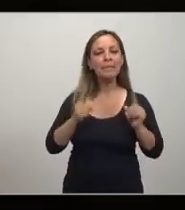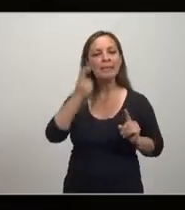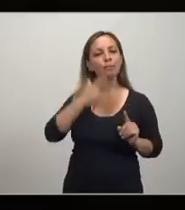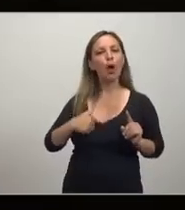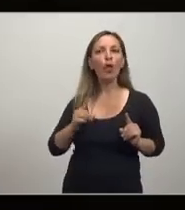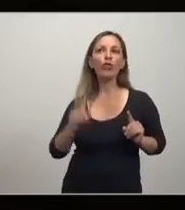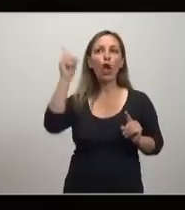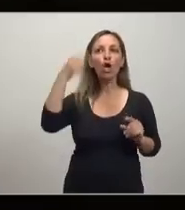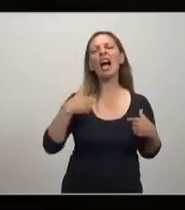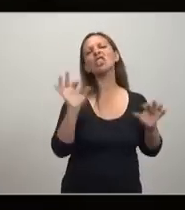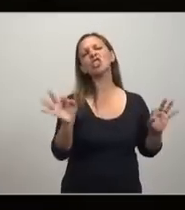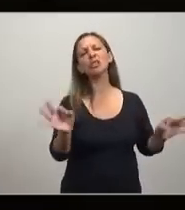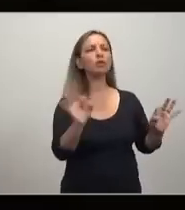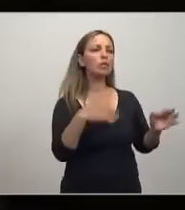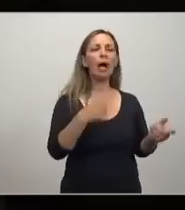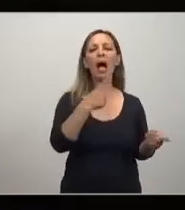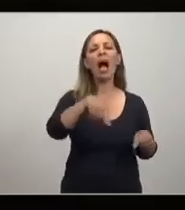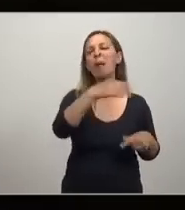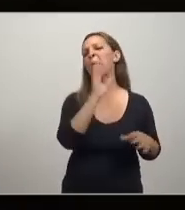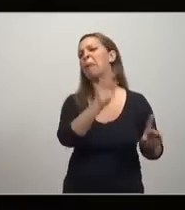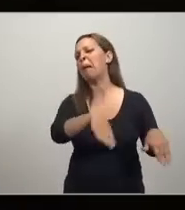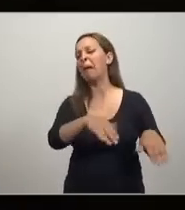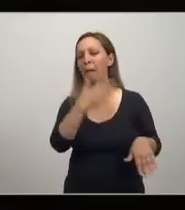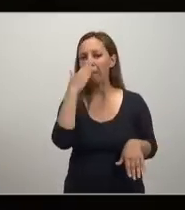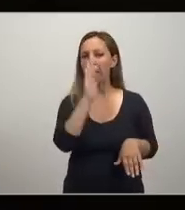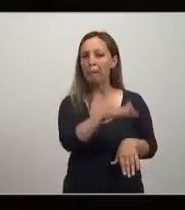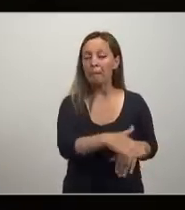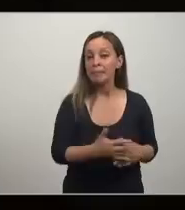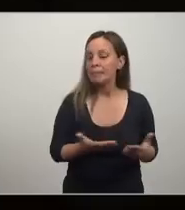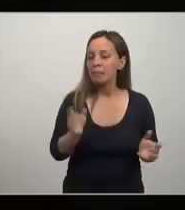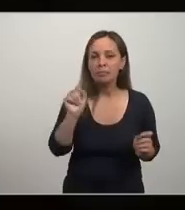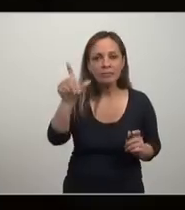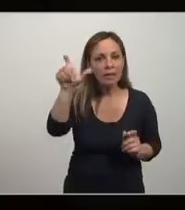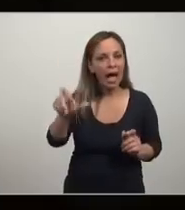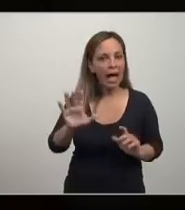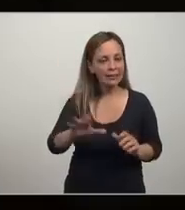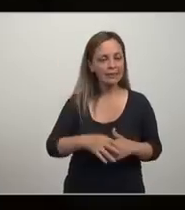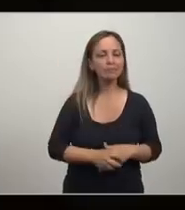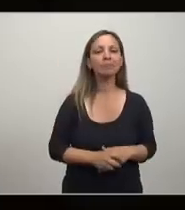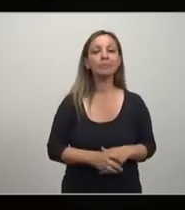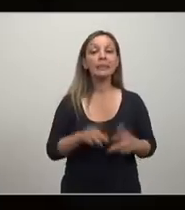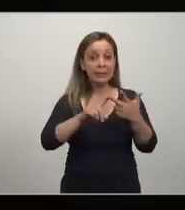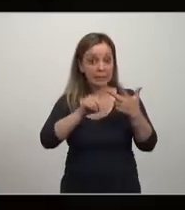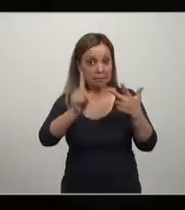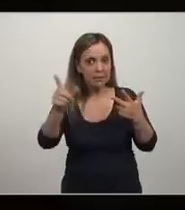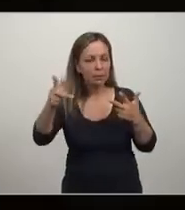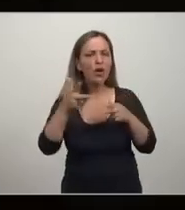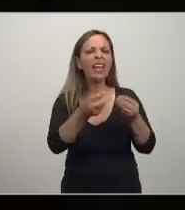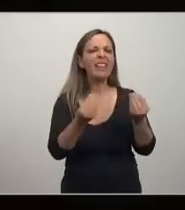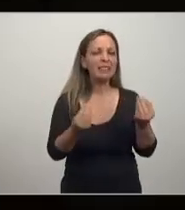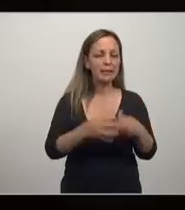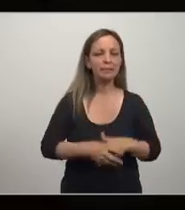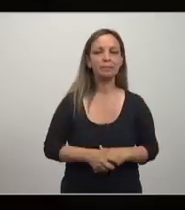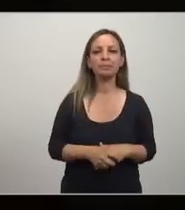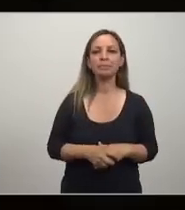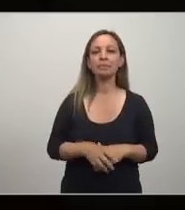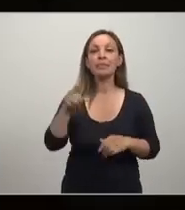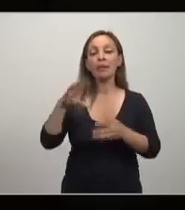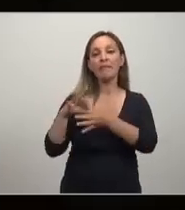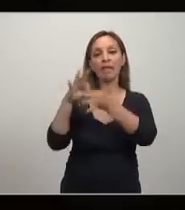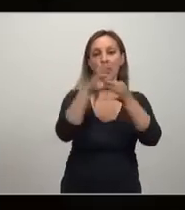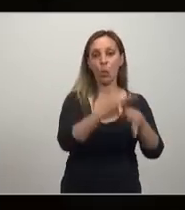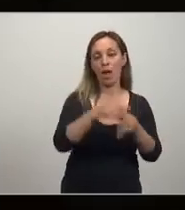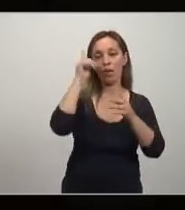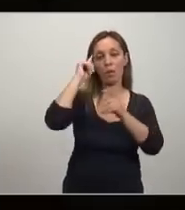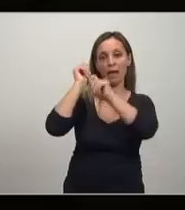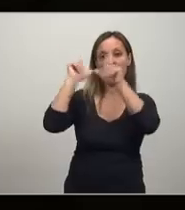respuestas es saber las preguntas insoportables en todo caso ¿qué dice? esto hace relación a